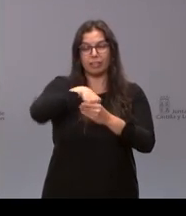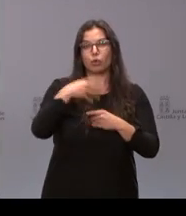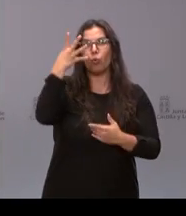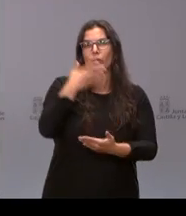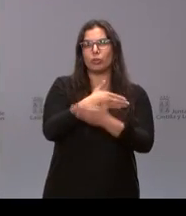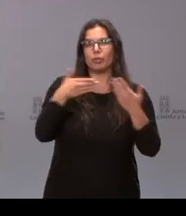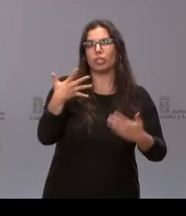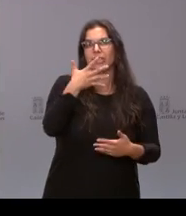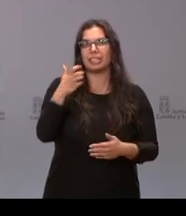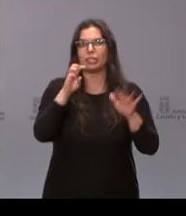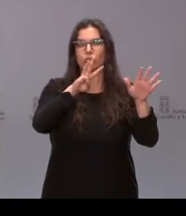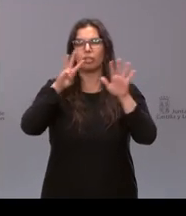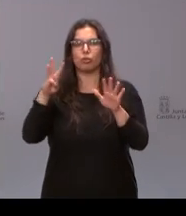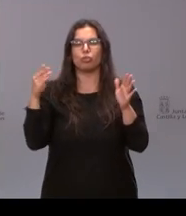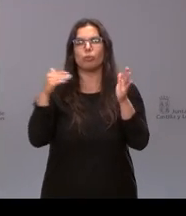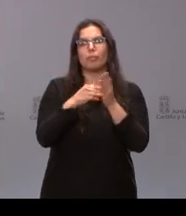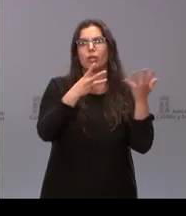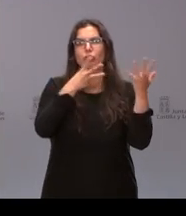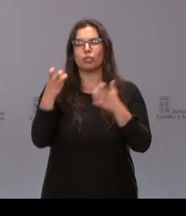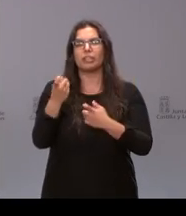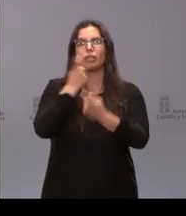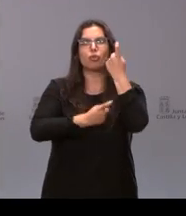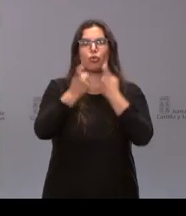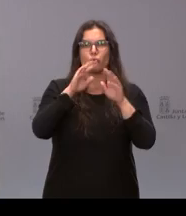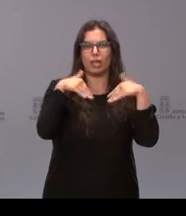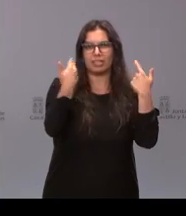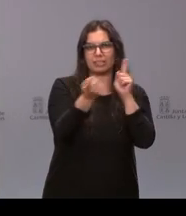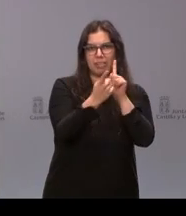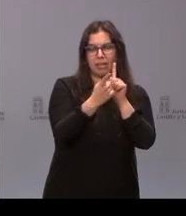.588.890 consultas externas,